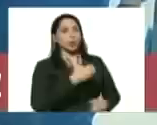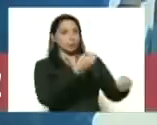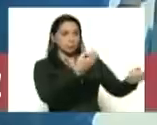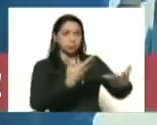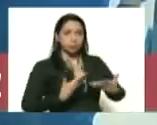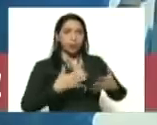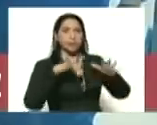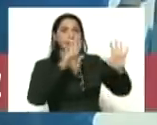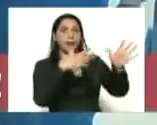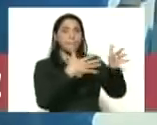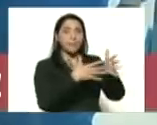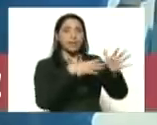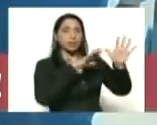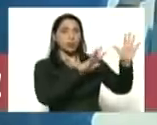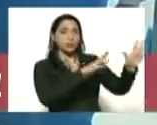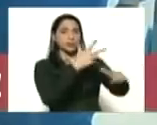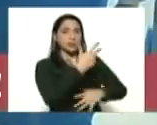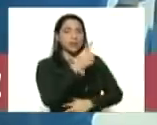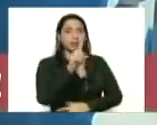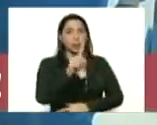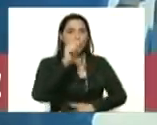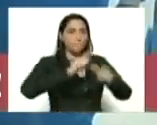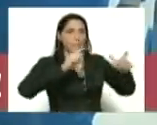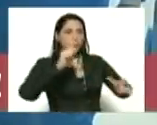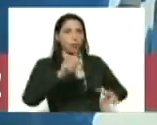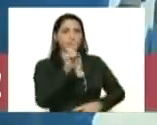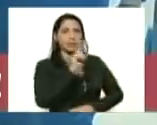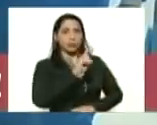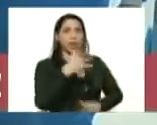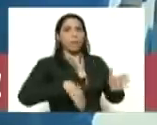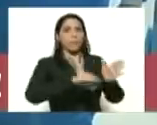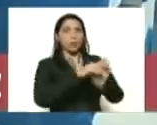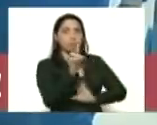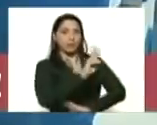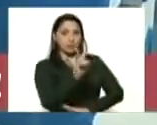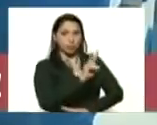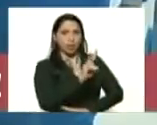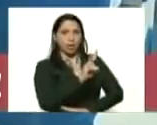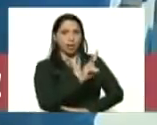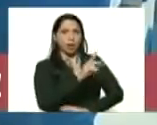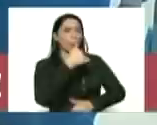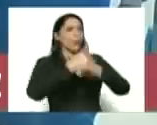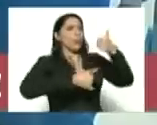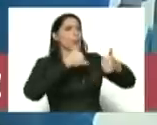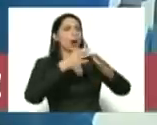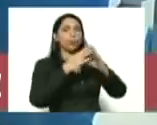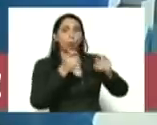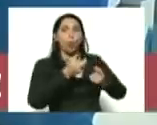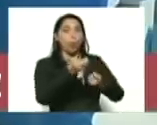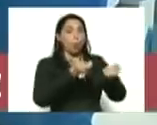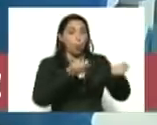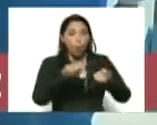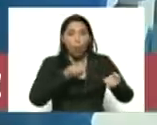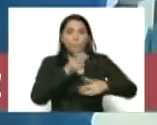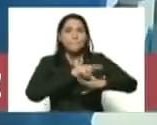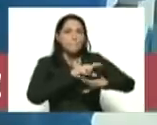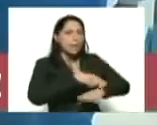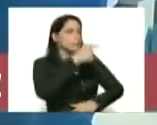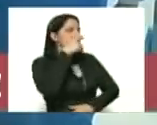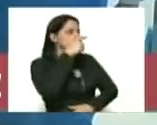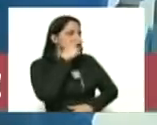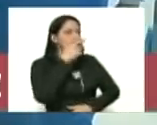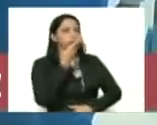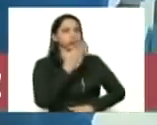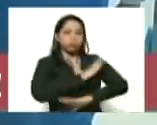10.931 con nacionales a los cuales pasan por todos los controles médicos civiles